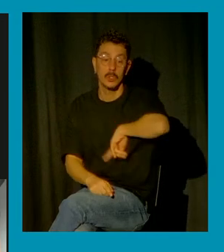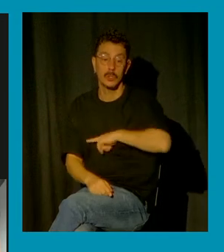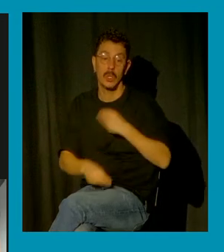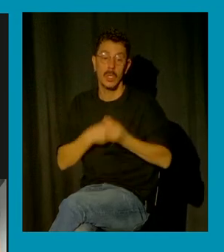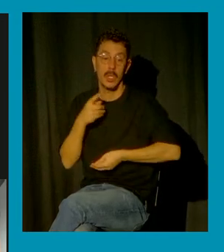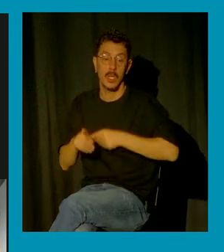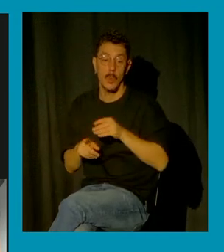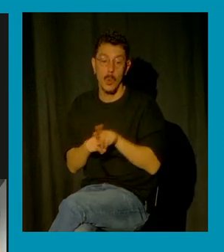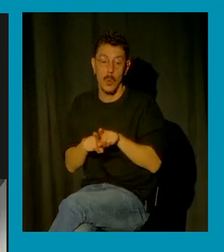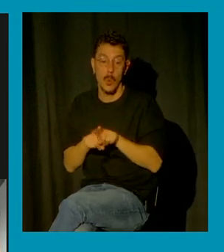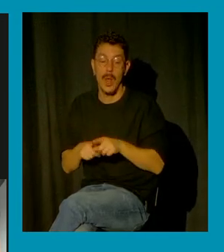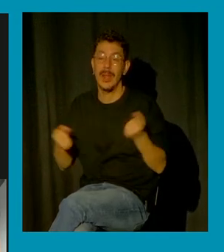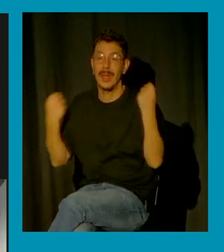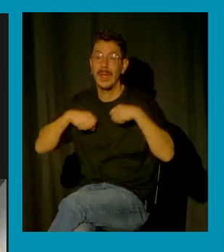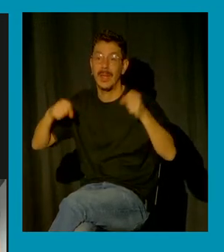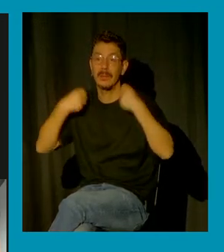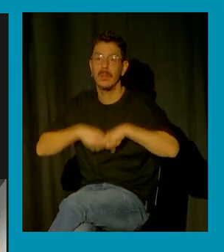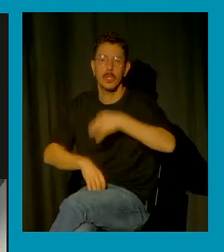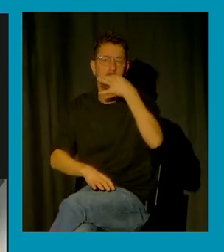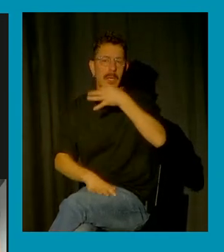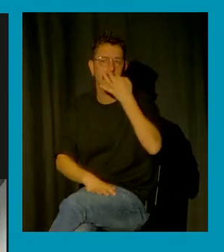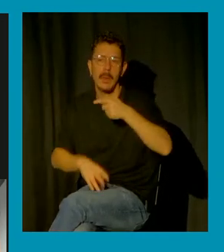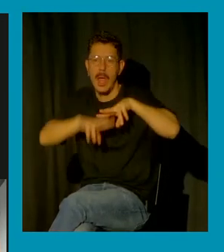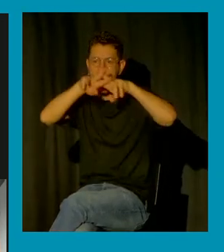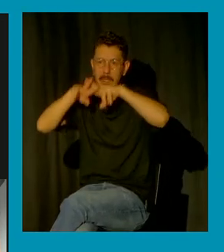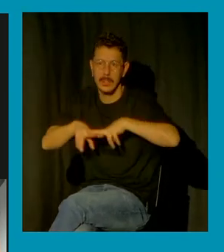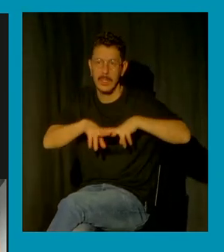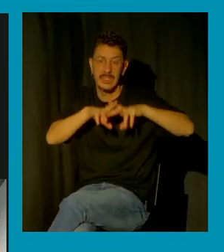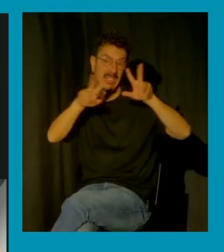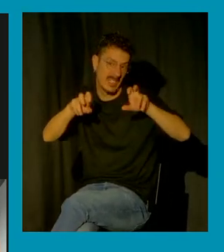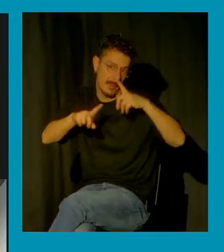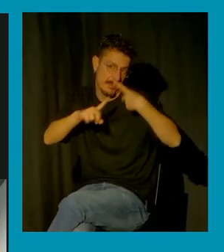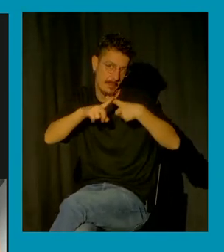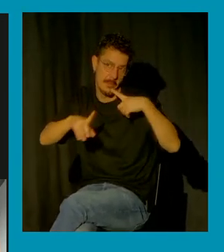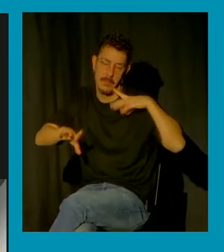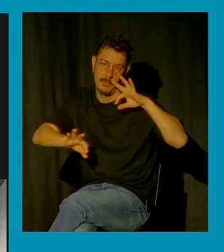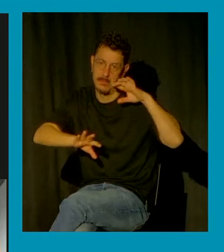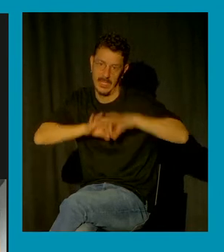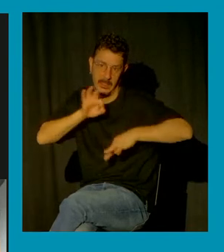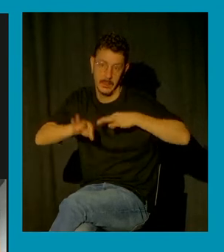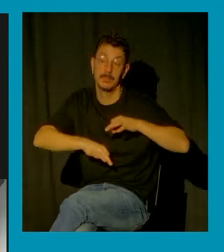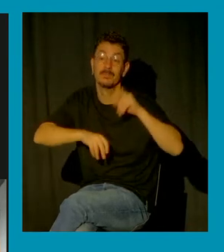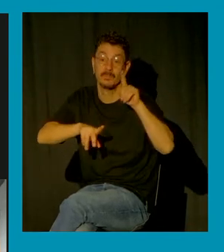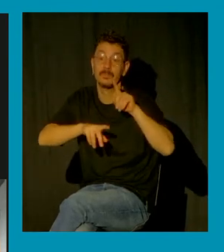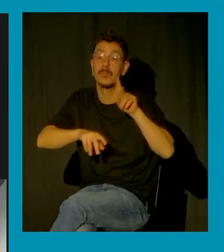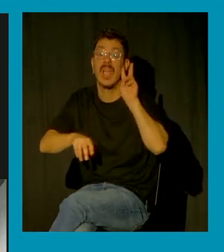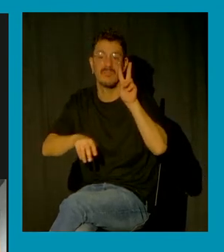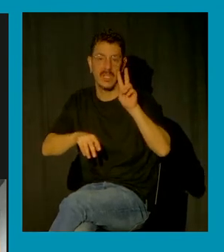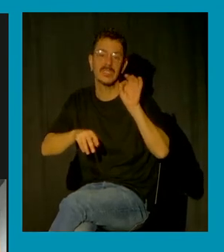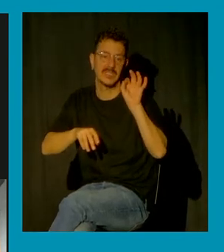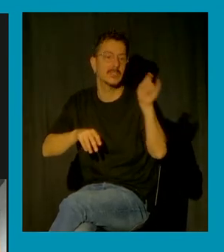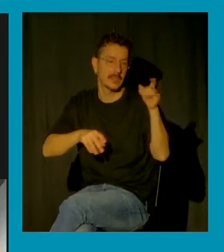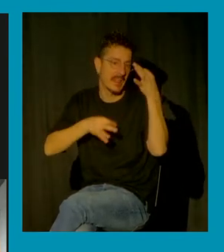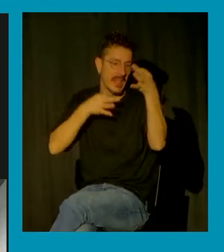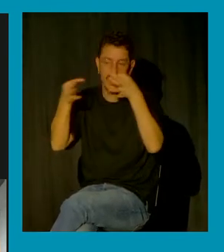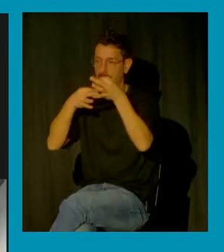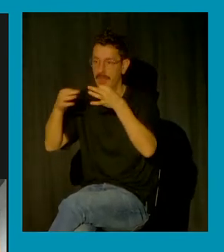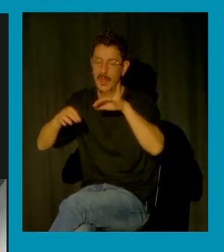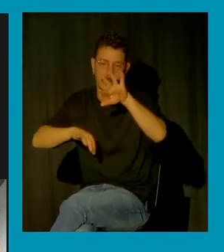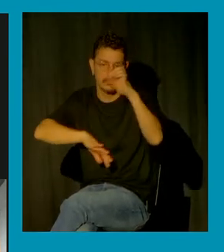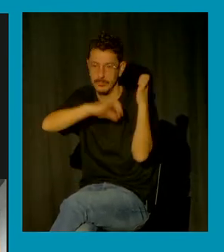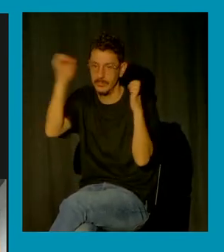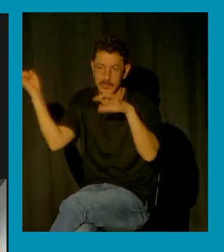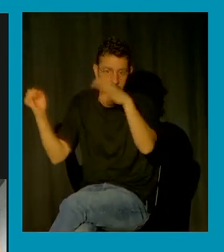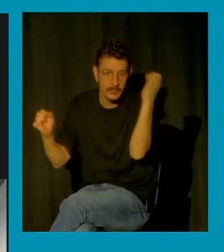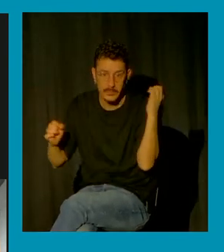sobre el peligro sexual las representaciones sobre el peligro sexual y traspasamos todo lo visible bueno pues nos damos cuenta como por ejemplo en el